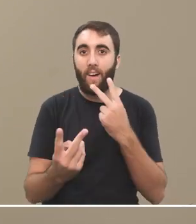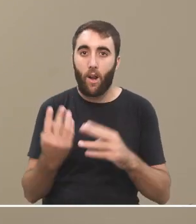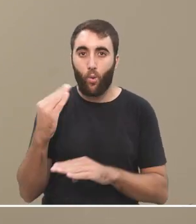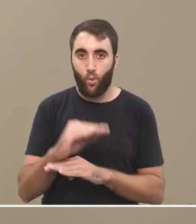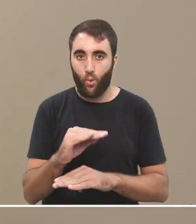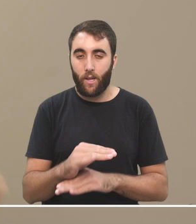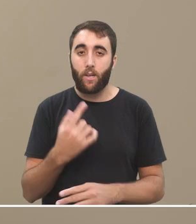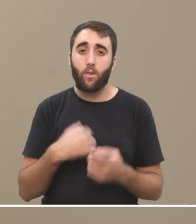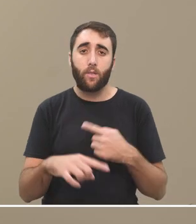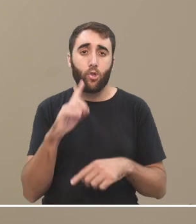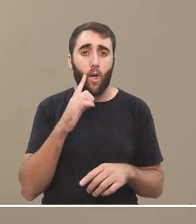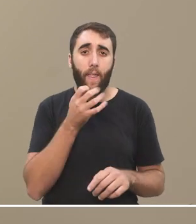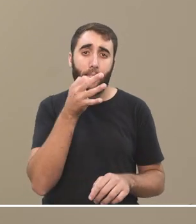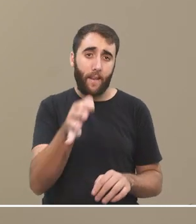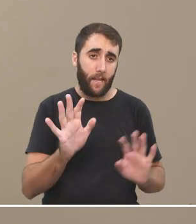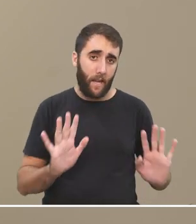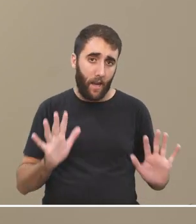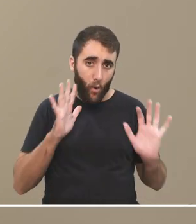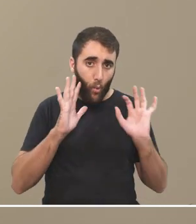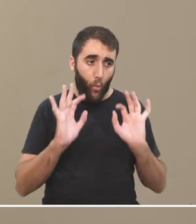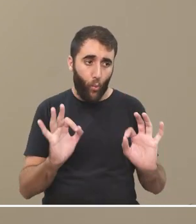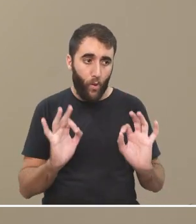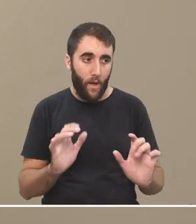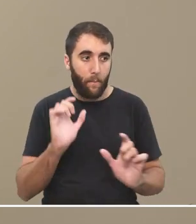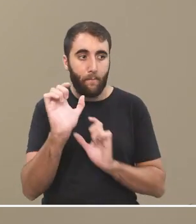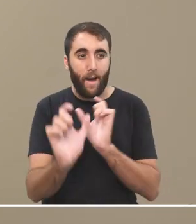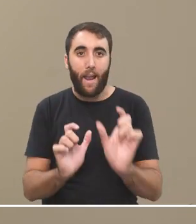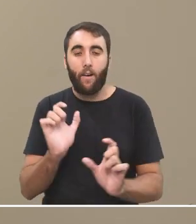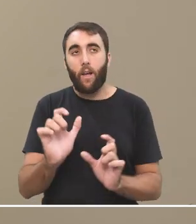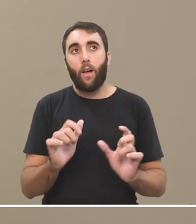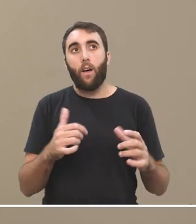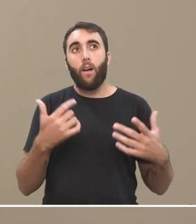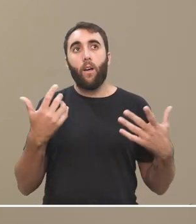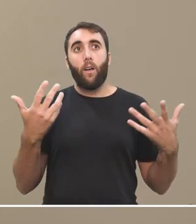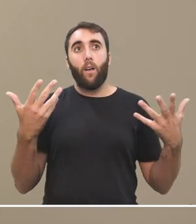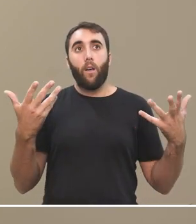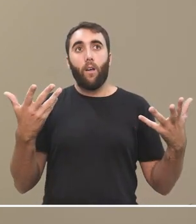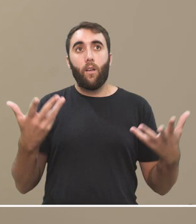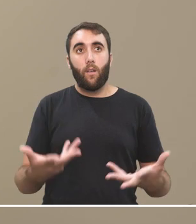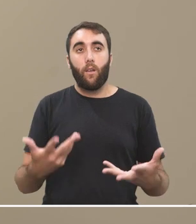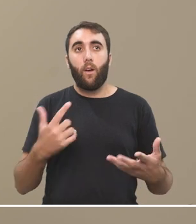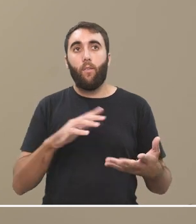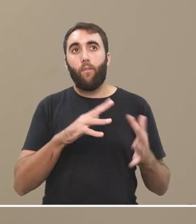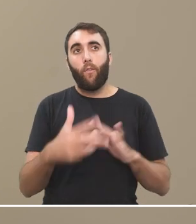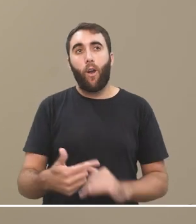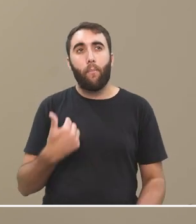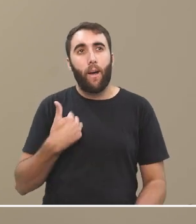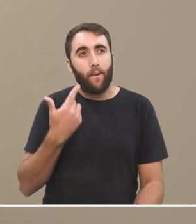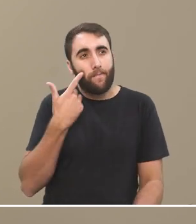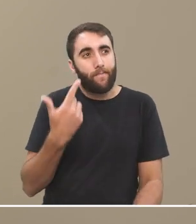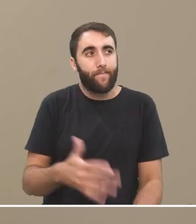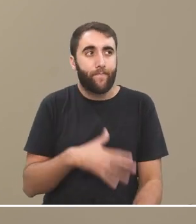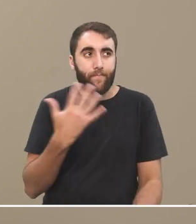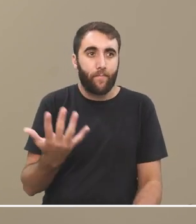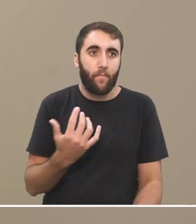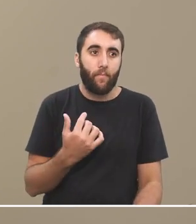Entonces, yo tendría cierto cuidado con utilizar estas palabras de modo ingenuo. O sea, si lo hacemos